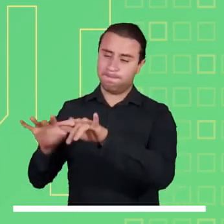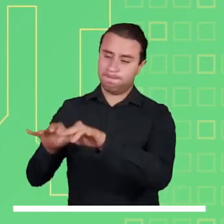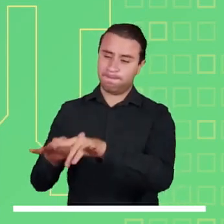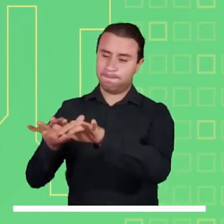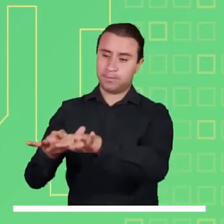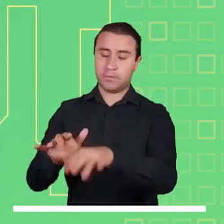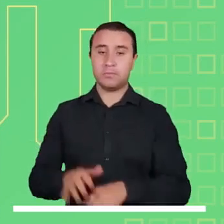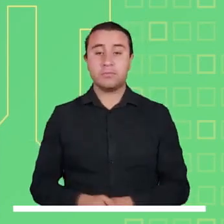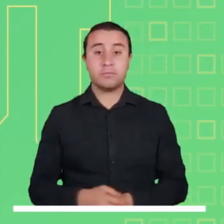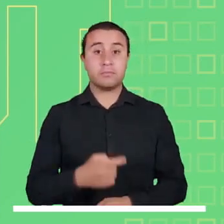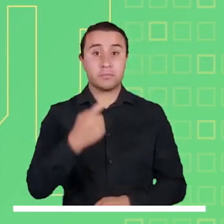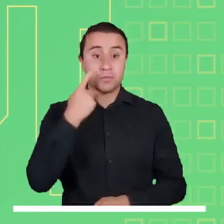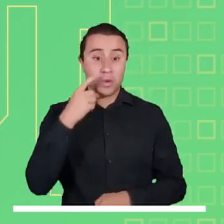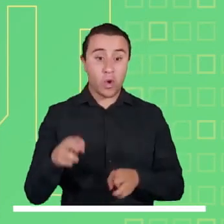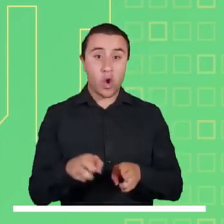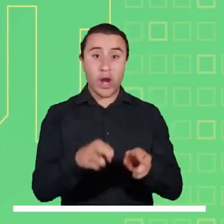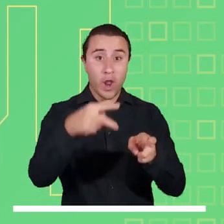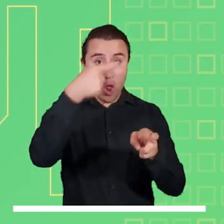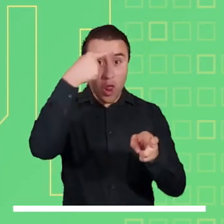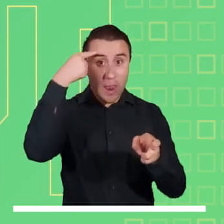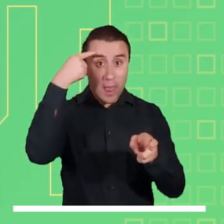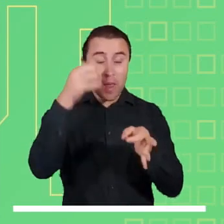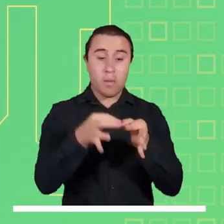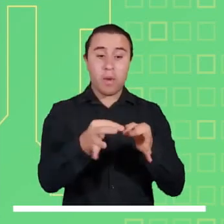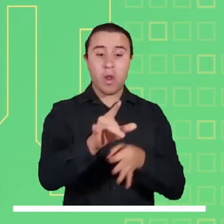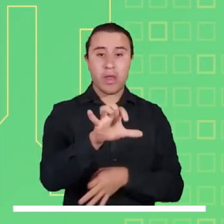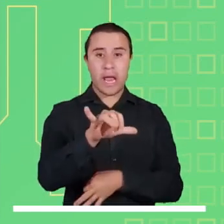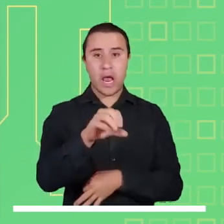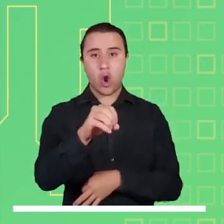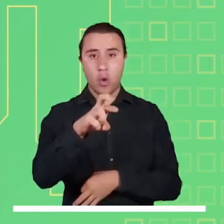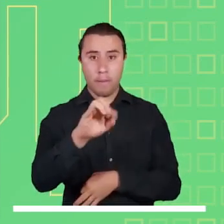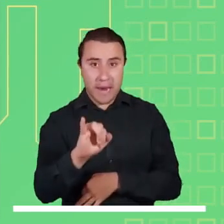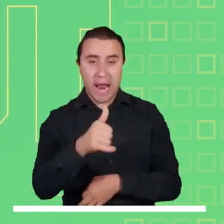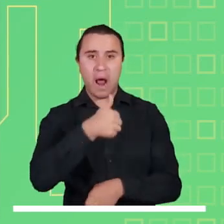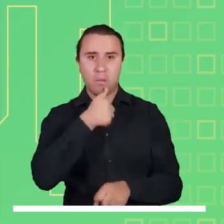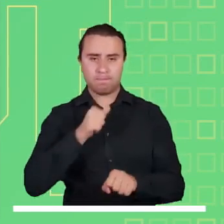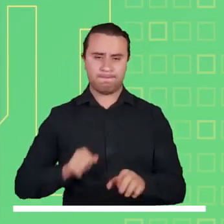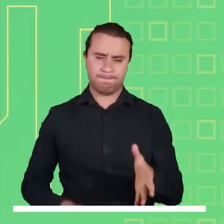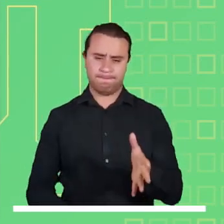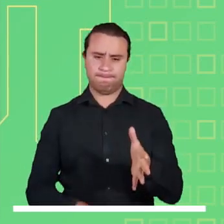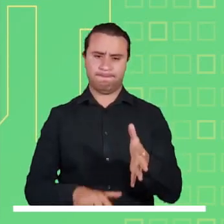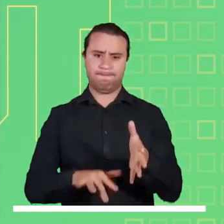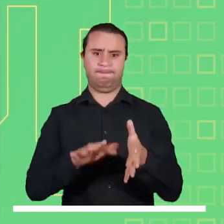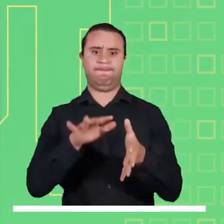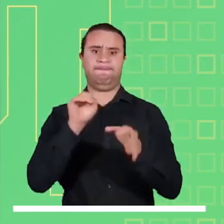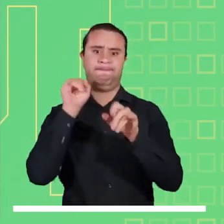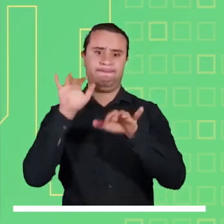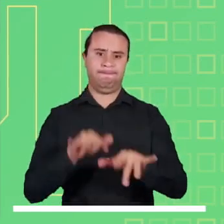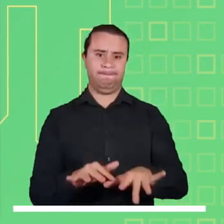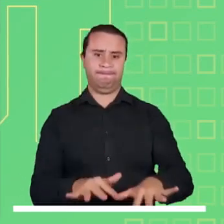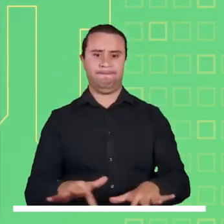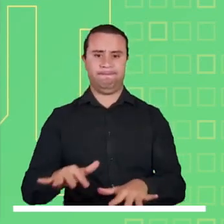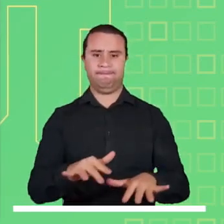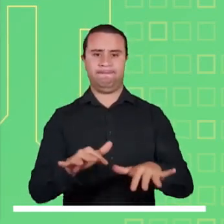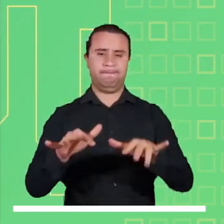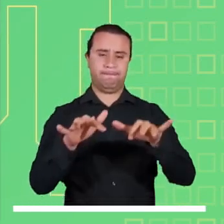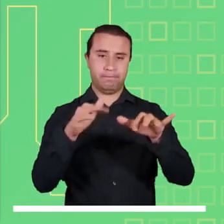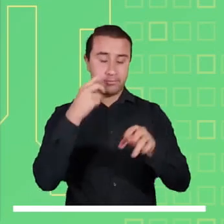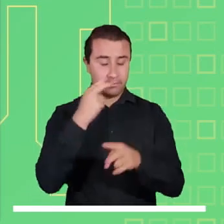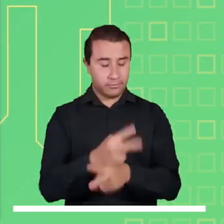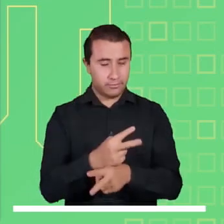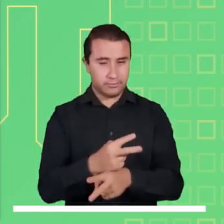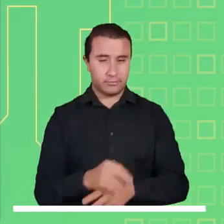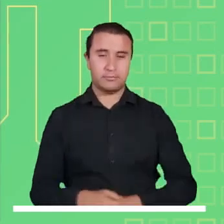inundaciones y afectaciones en 15 viviendas del municipio La Peña. En Cundinamarca se reporta creciente súbita del Río Negro en el